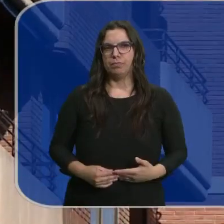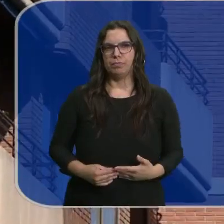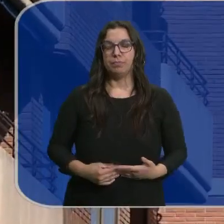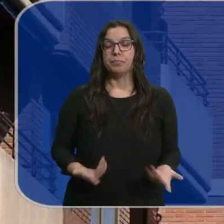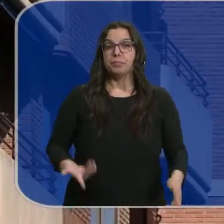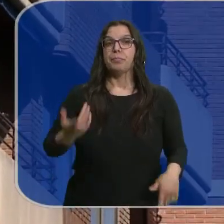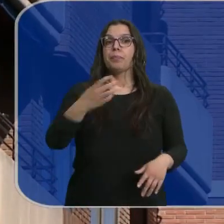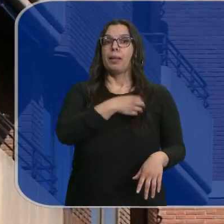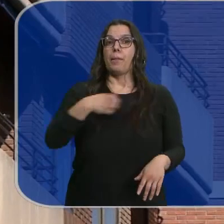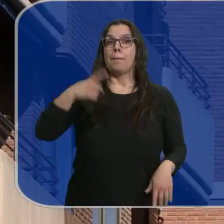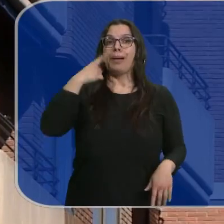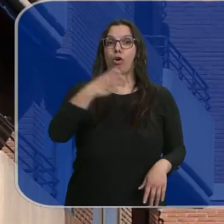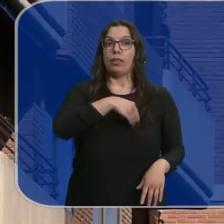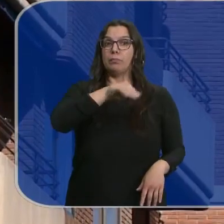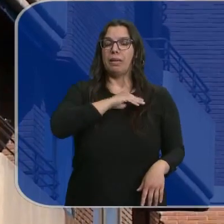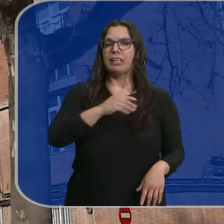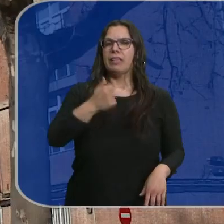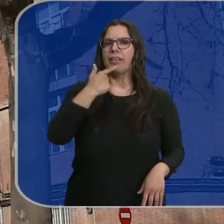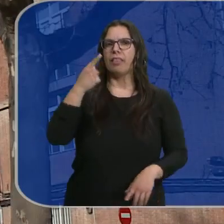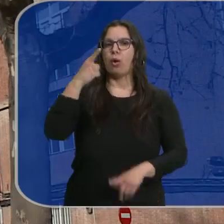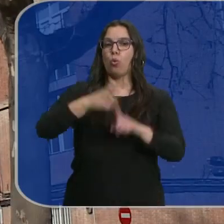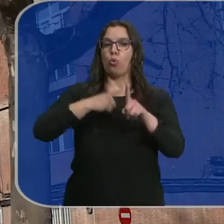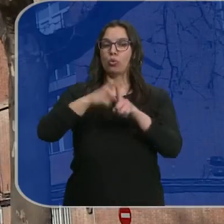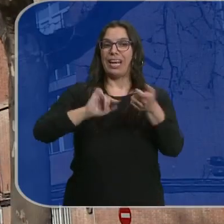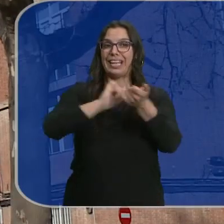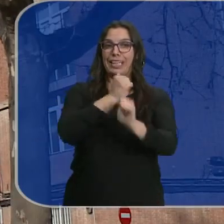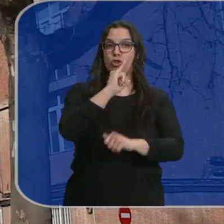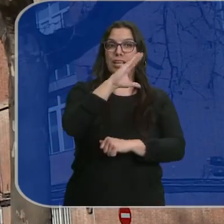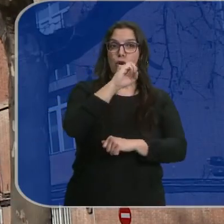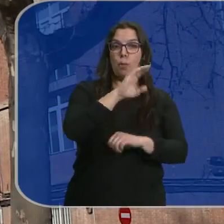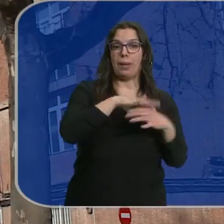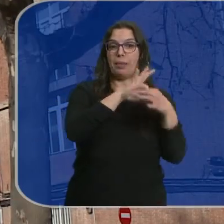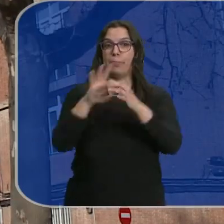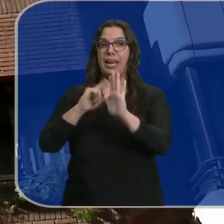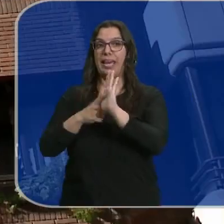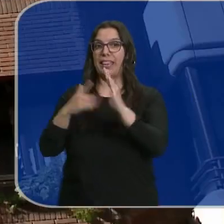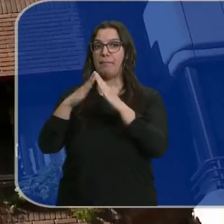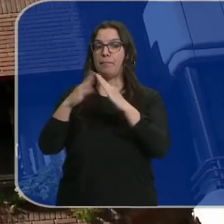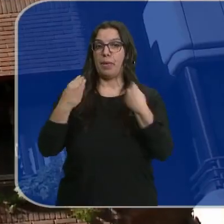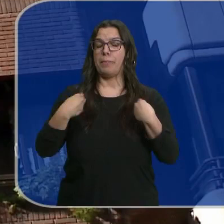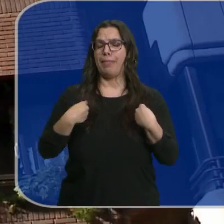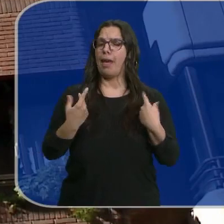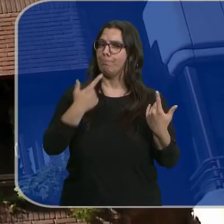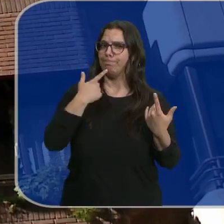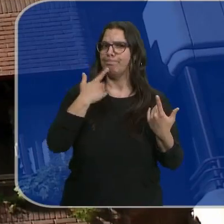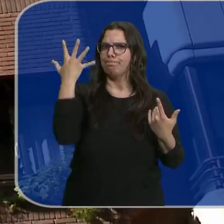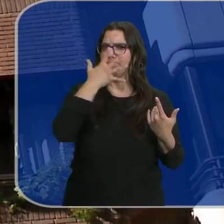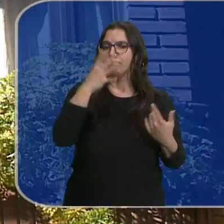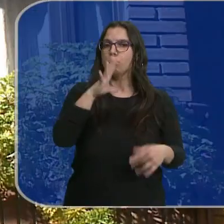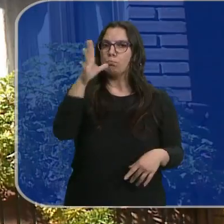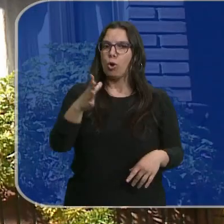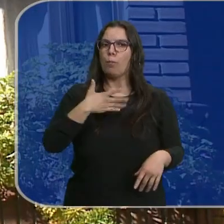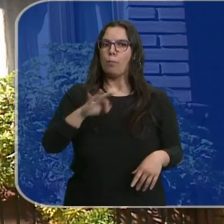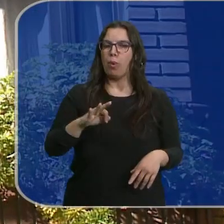Por cierto que el Banco de España ha puesto en cuestión la utilización de los créditos ICO en la ley de vivienda. Cree que podría tener un efecto indeseado al